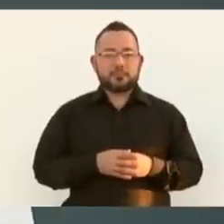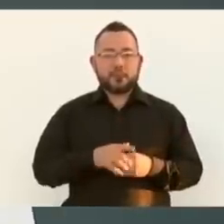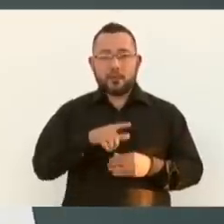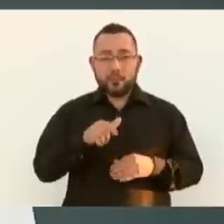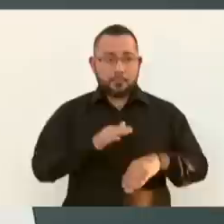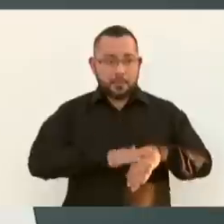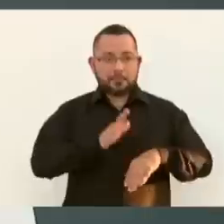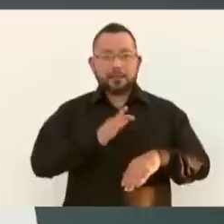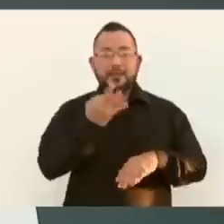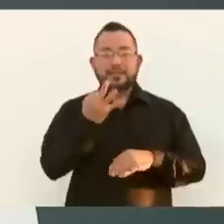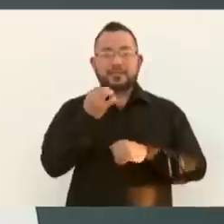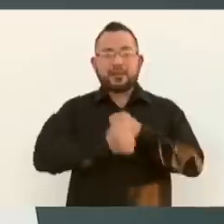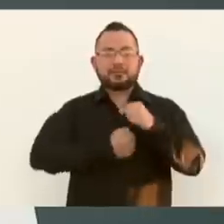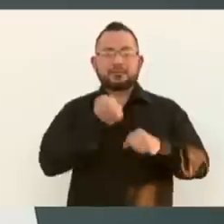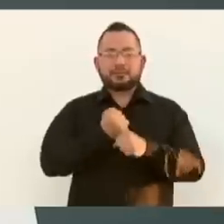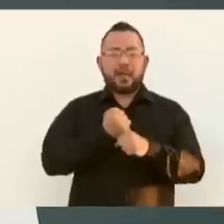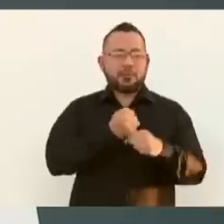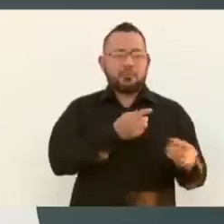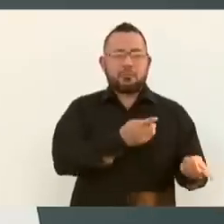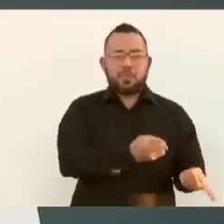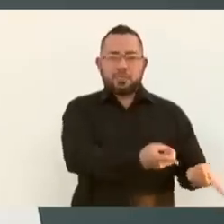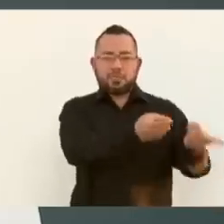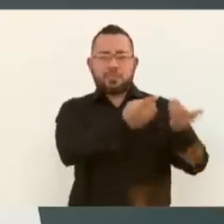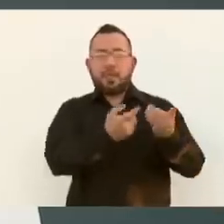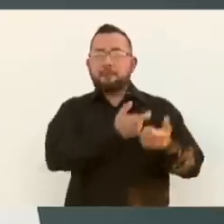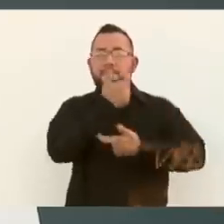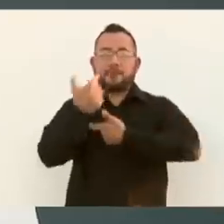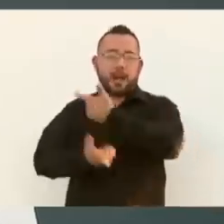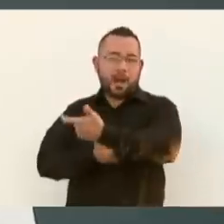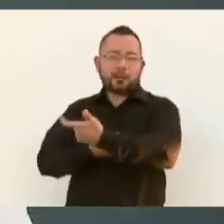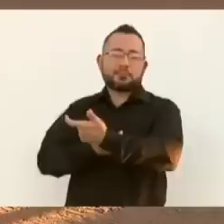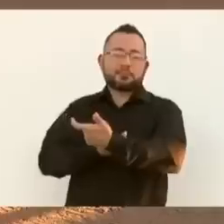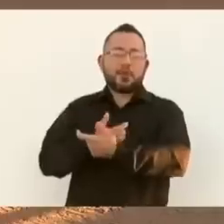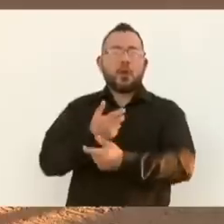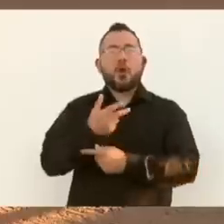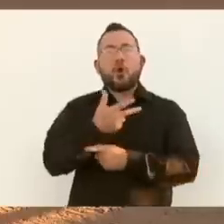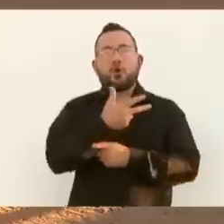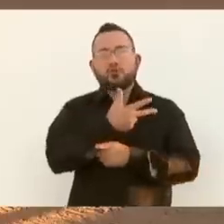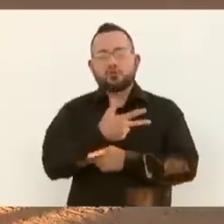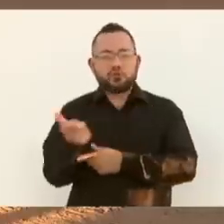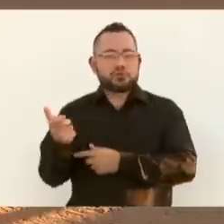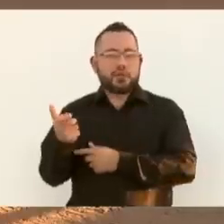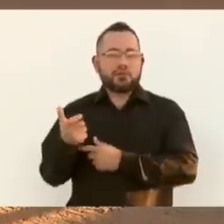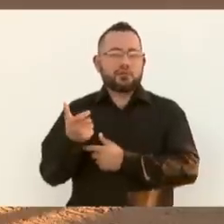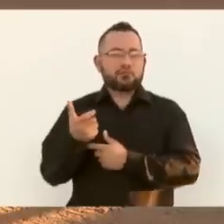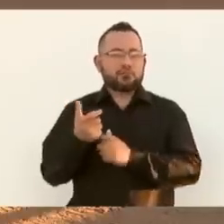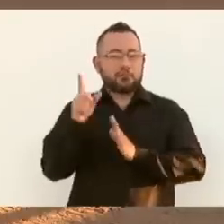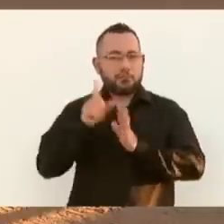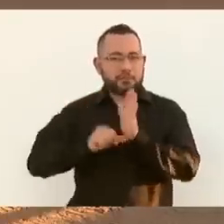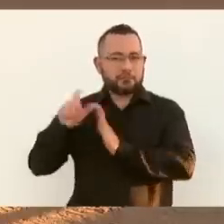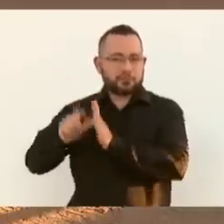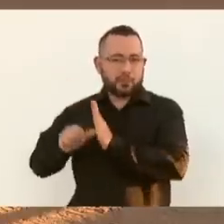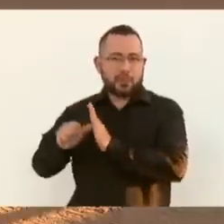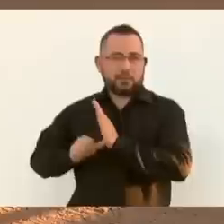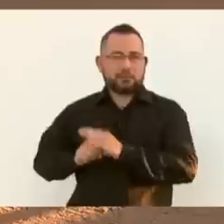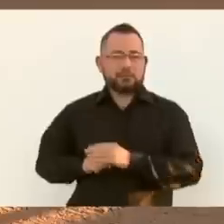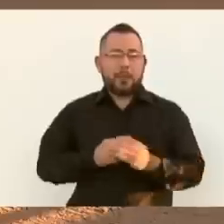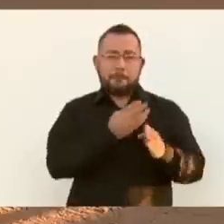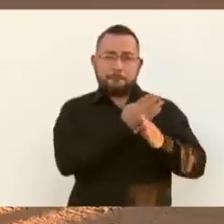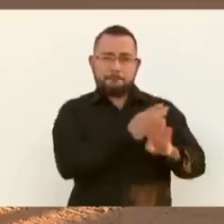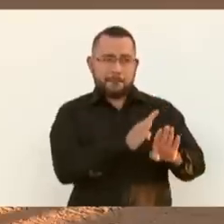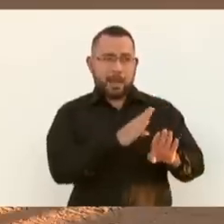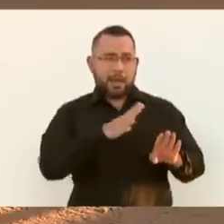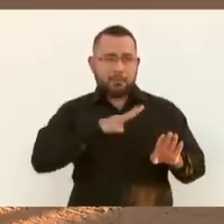para pagar 800 pesos mensuales. No hay ningún banco comercial que